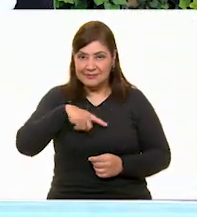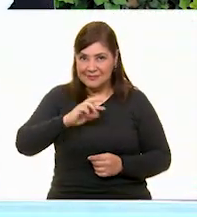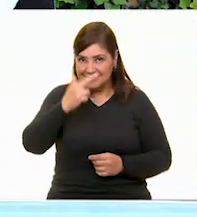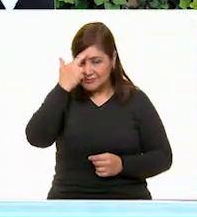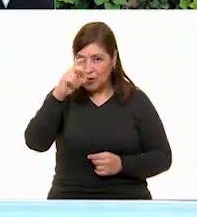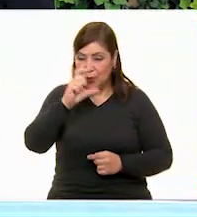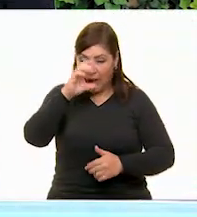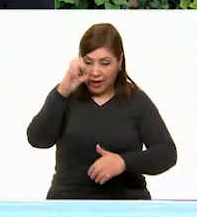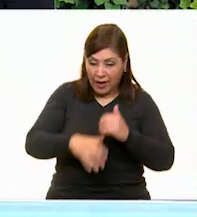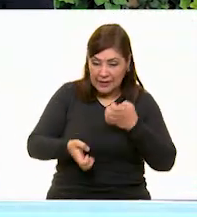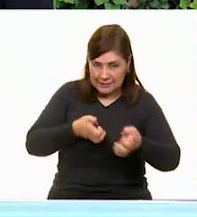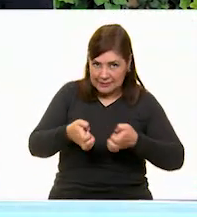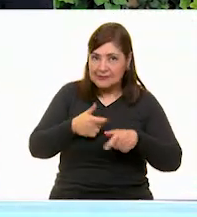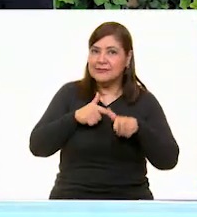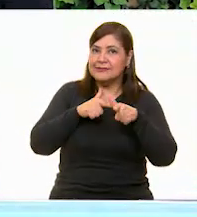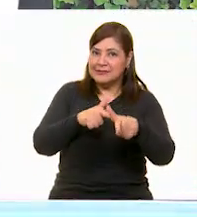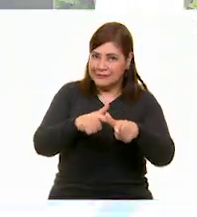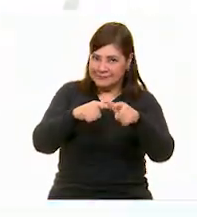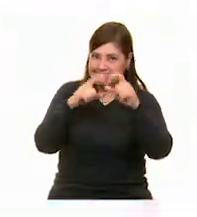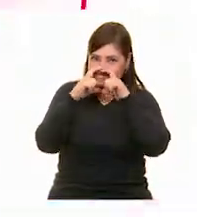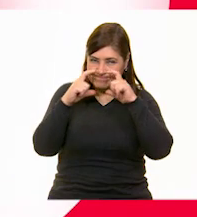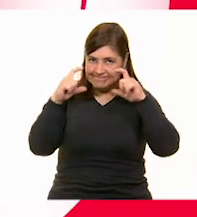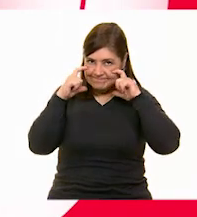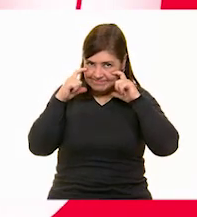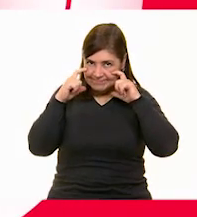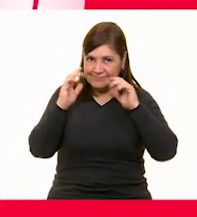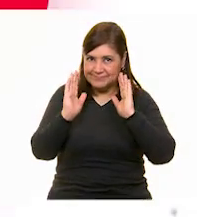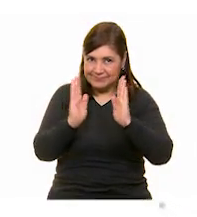terminar la activación no olvides la protección